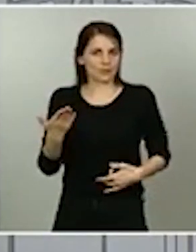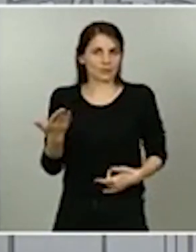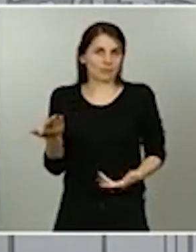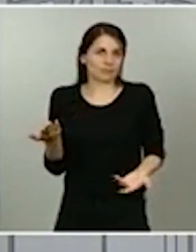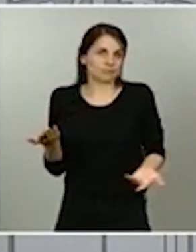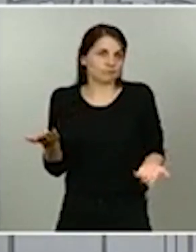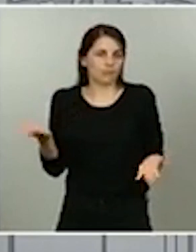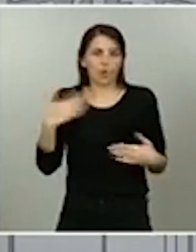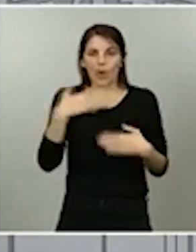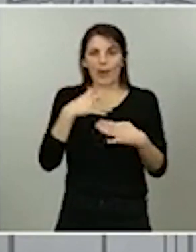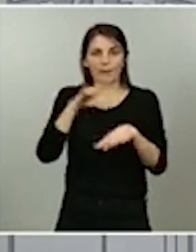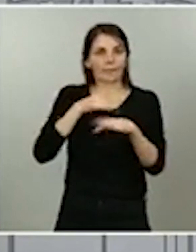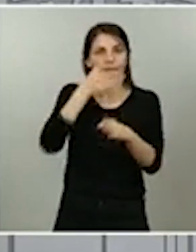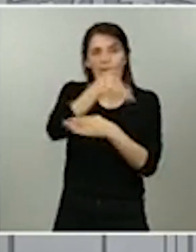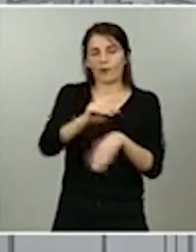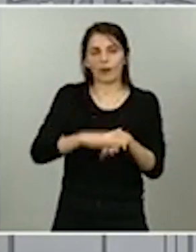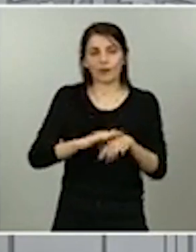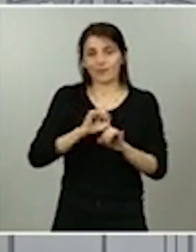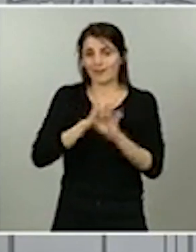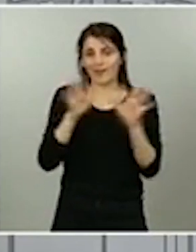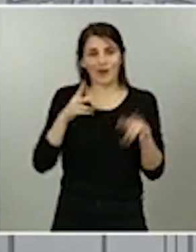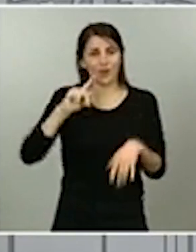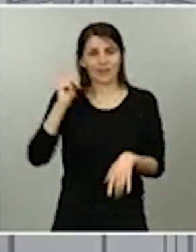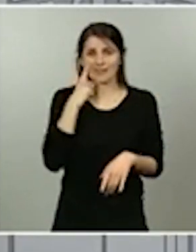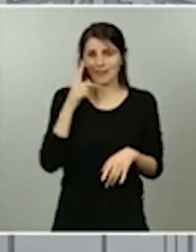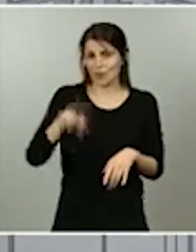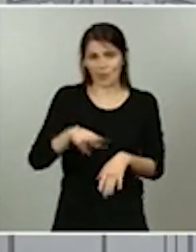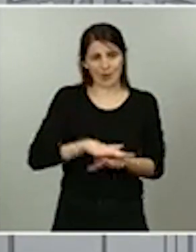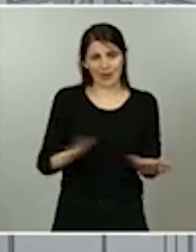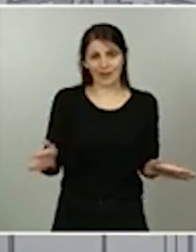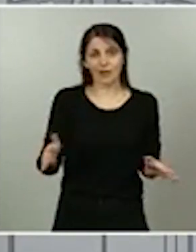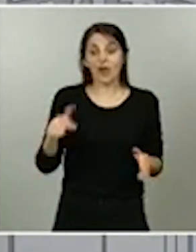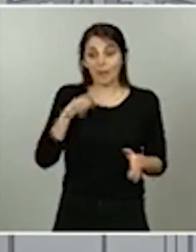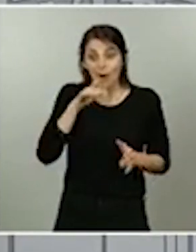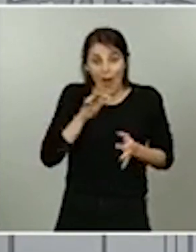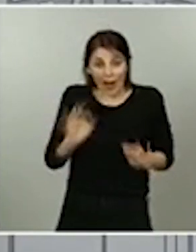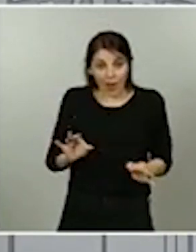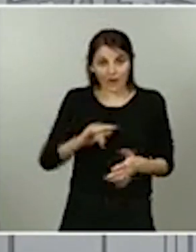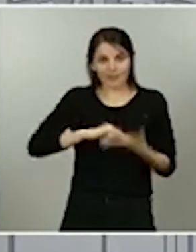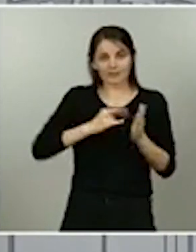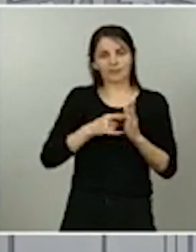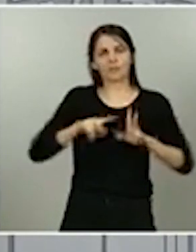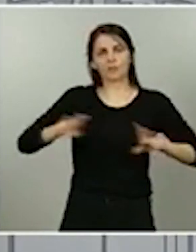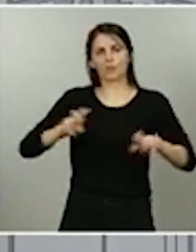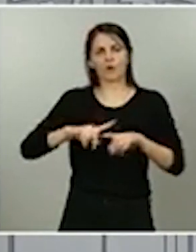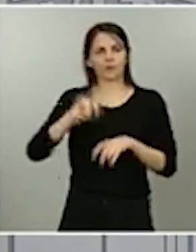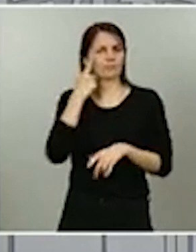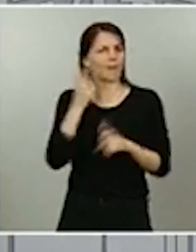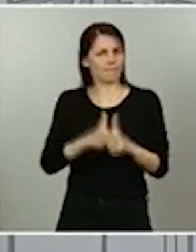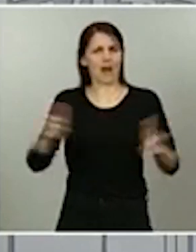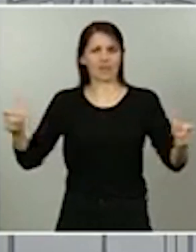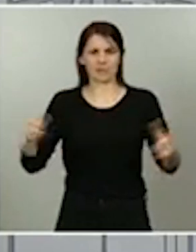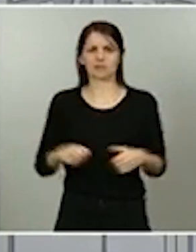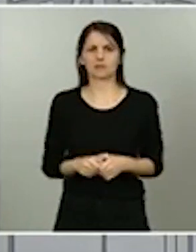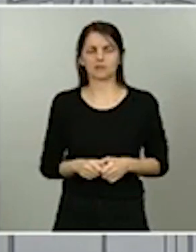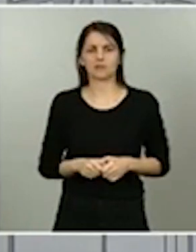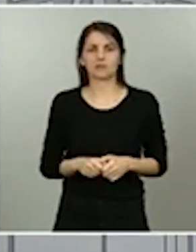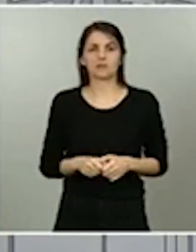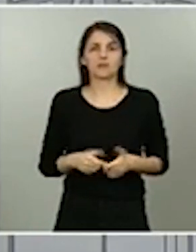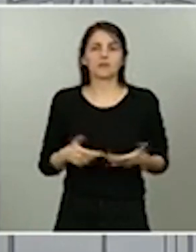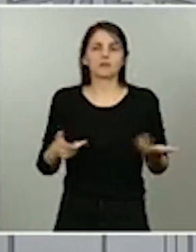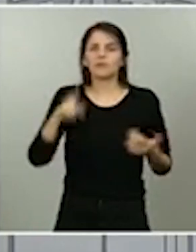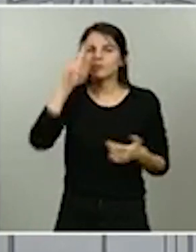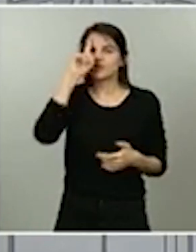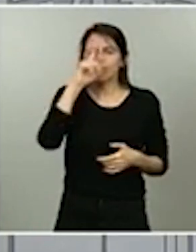cierto que con el nuevo sistema de vigilancia vamos a detectar mucho más de lo que veníamos detectando ahora. A lo mejor tenemos suerte y no sé si recuerdan hace unos días que